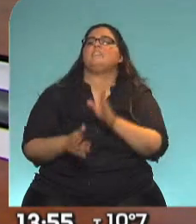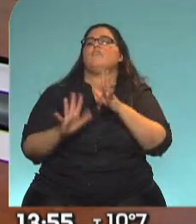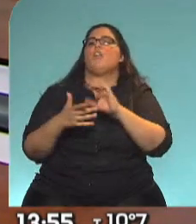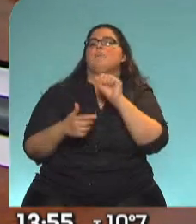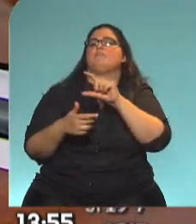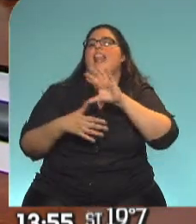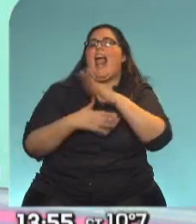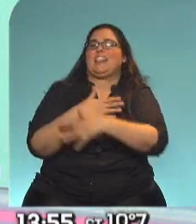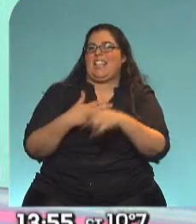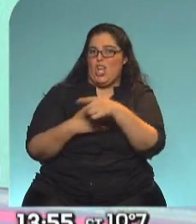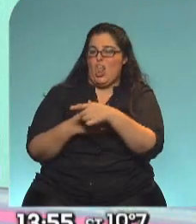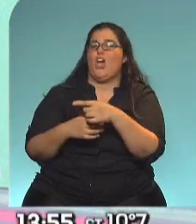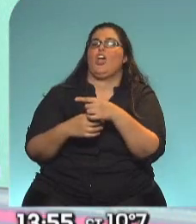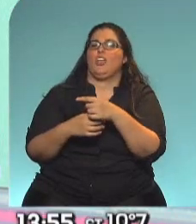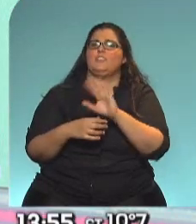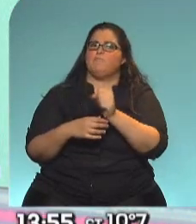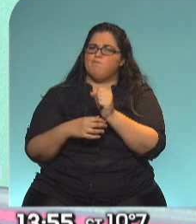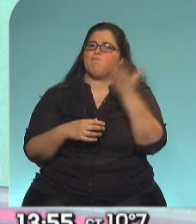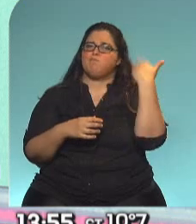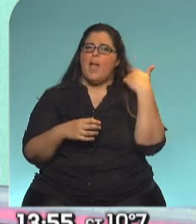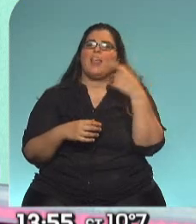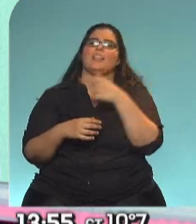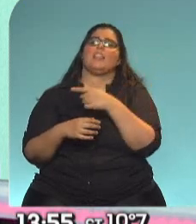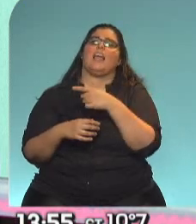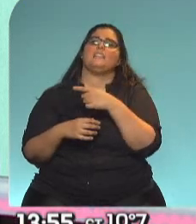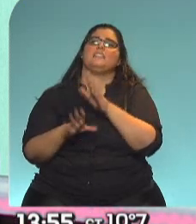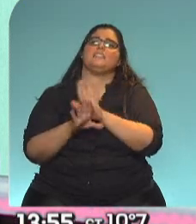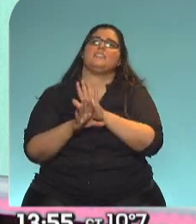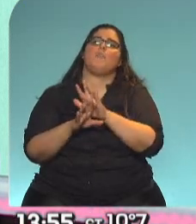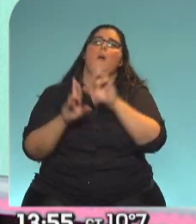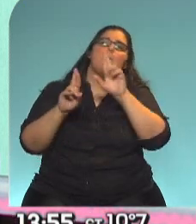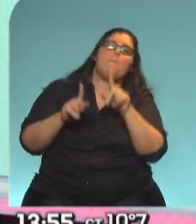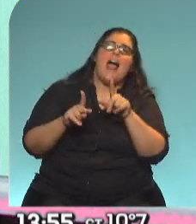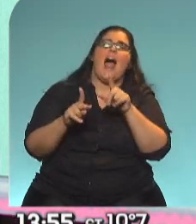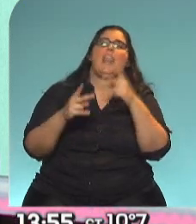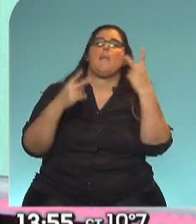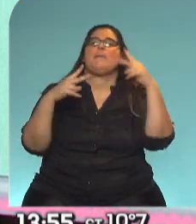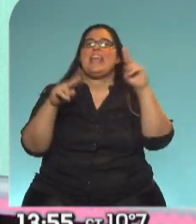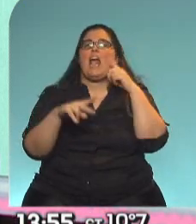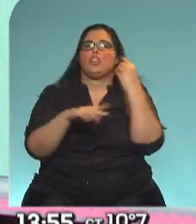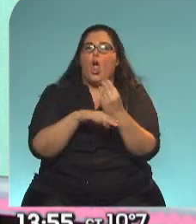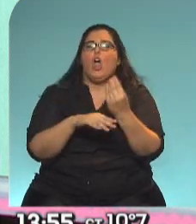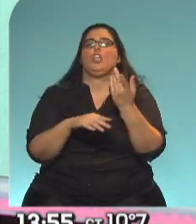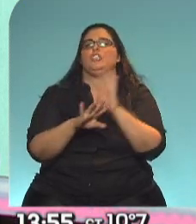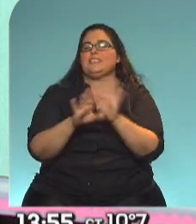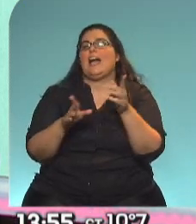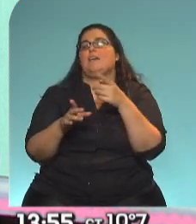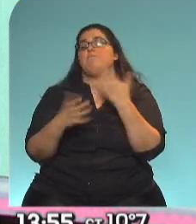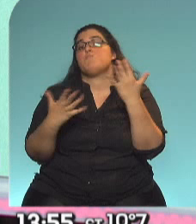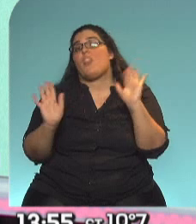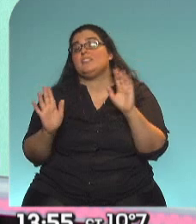ha estado y va a tener que estar también a cargo de los programas migratorios, y eso, bueno, podría generar algún tipo,